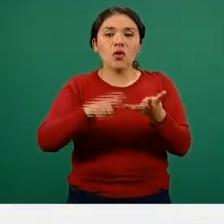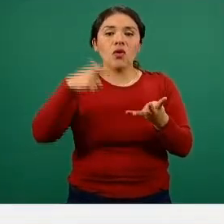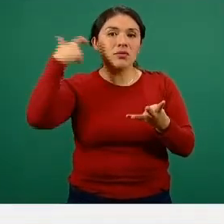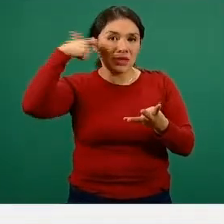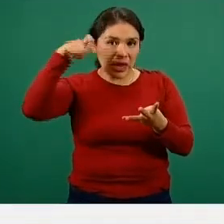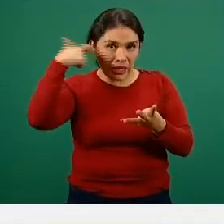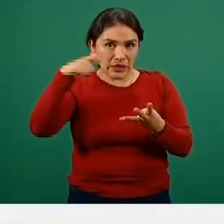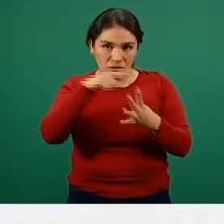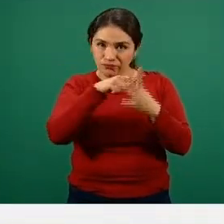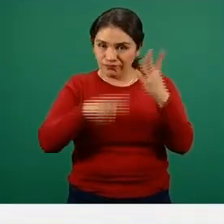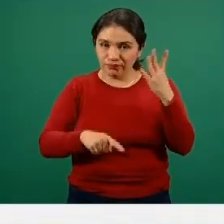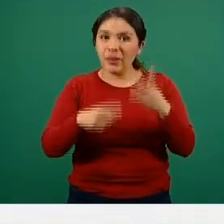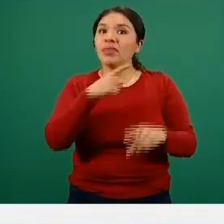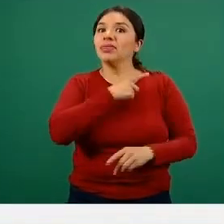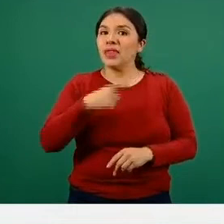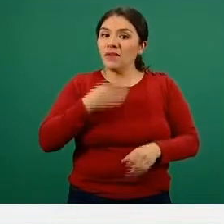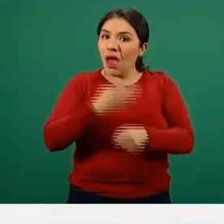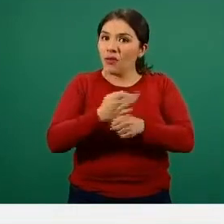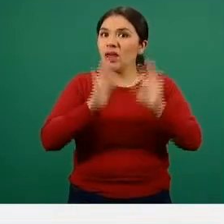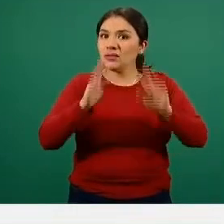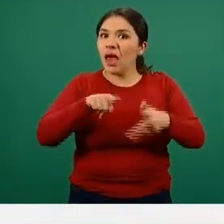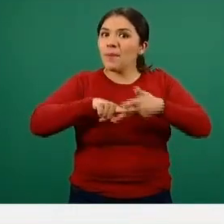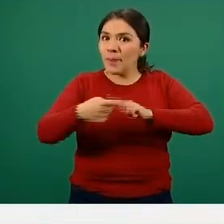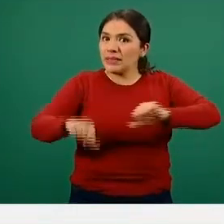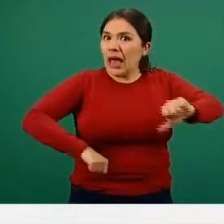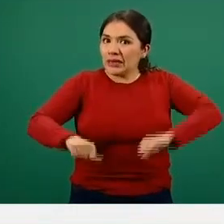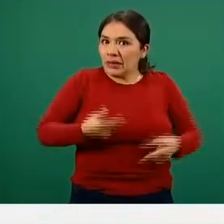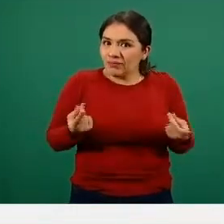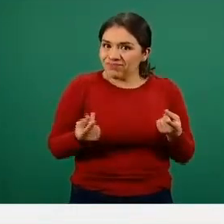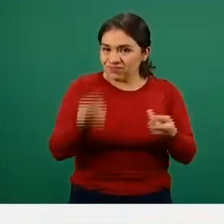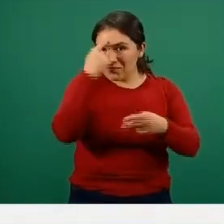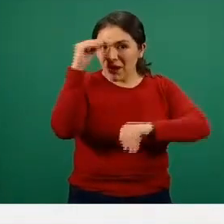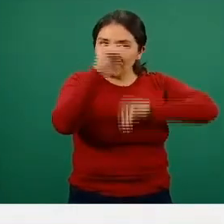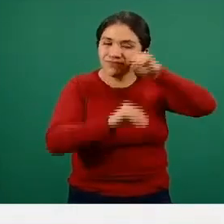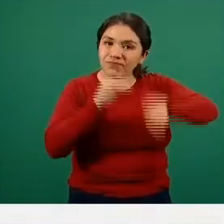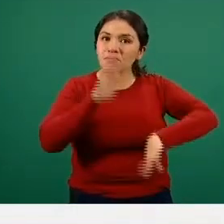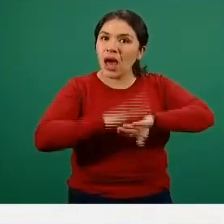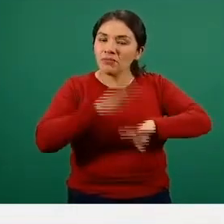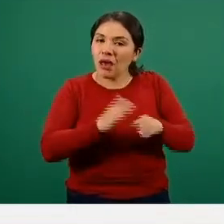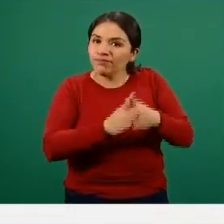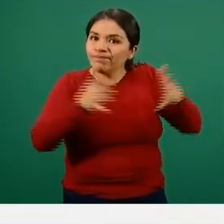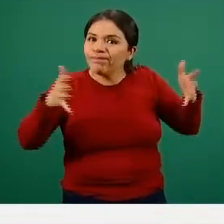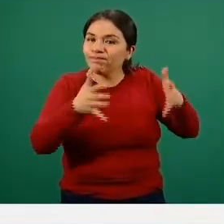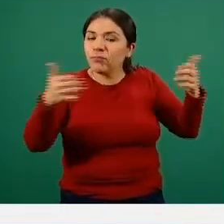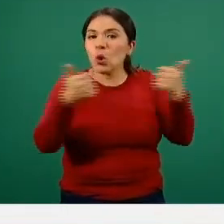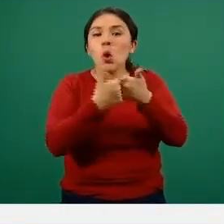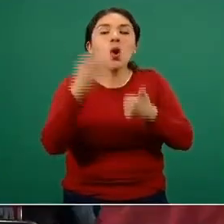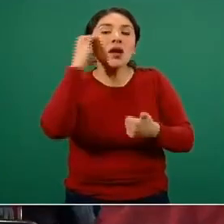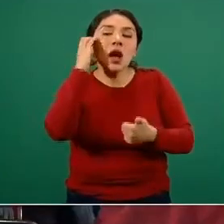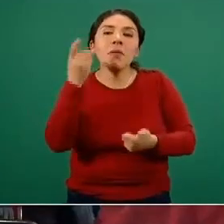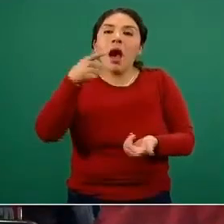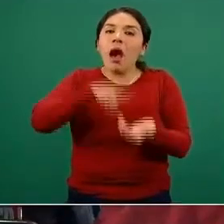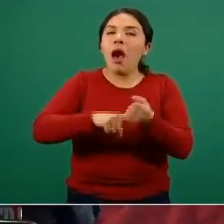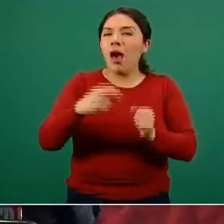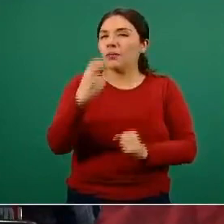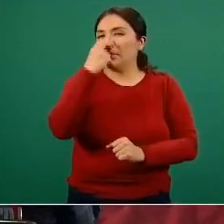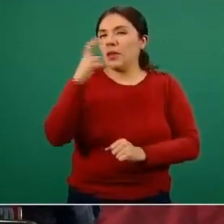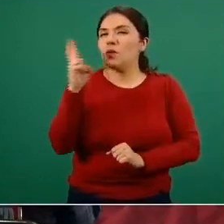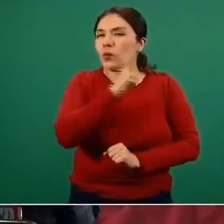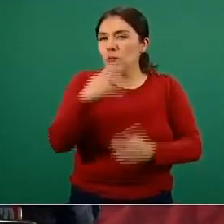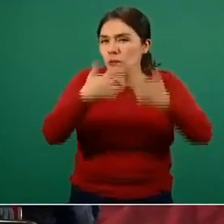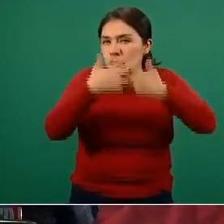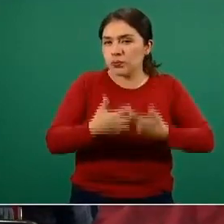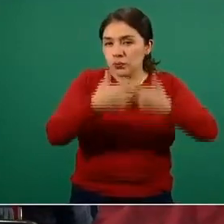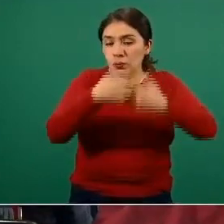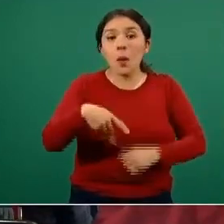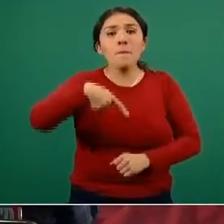Querétaro, quienes tienen que empezar ya a detonar acciones de reconversión y expansión para camas con ventilador. Sin embargo, aquí también la